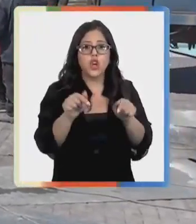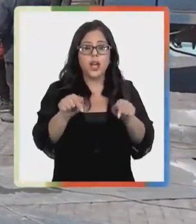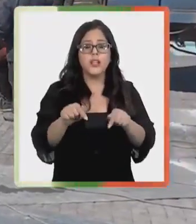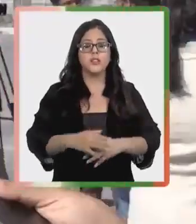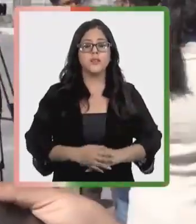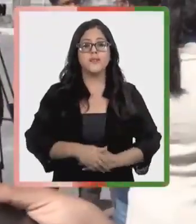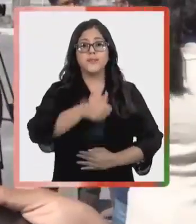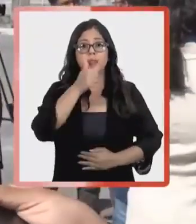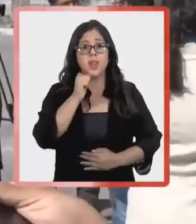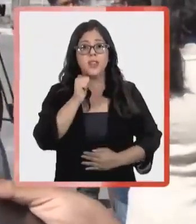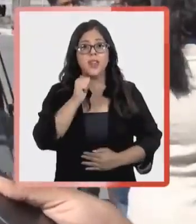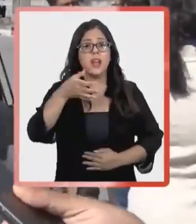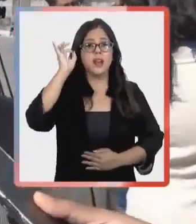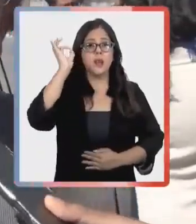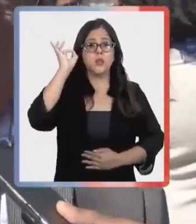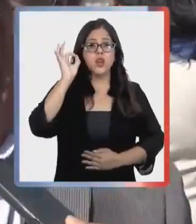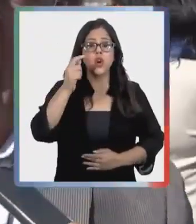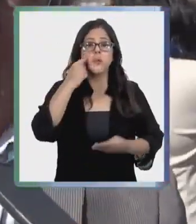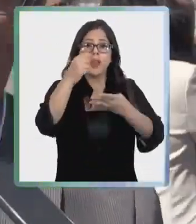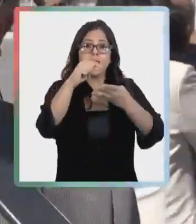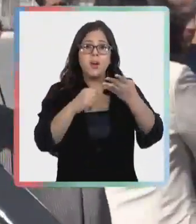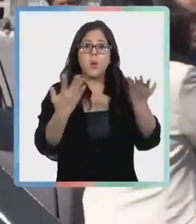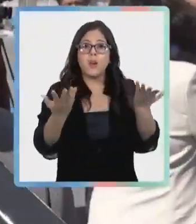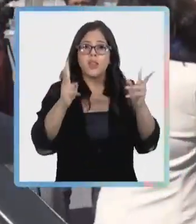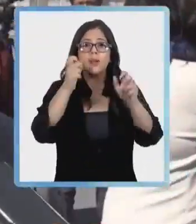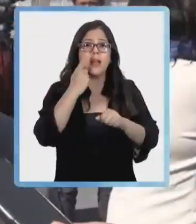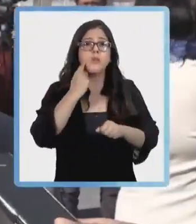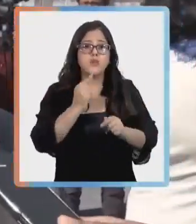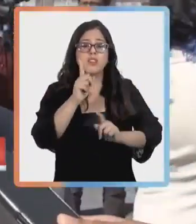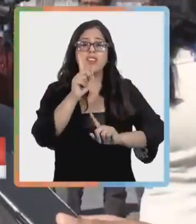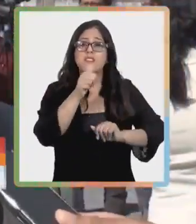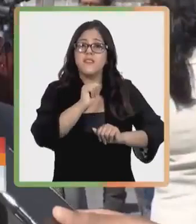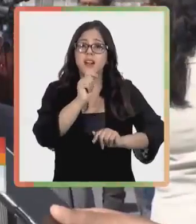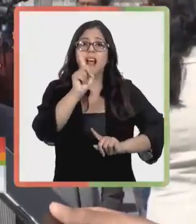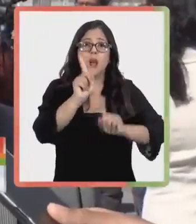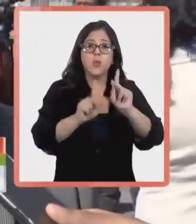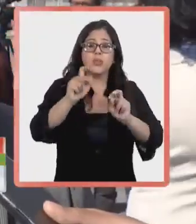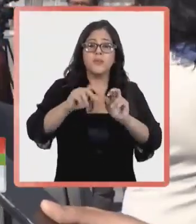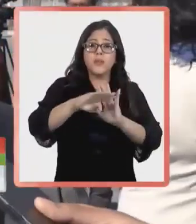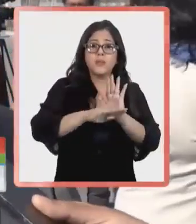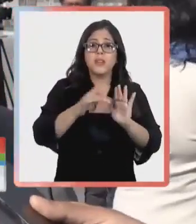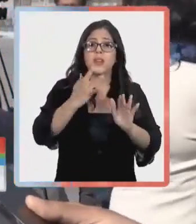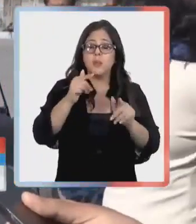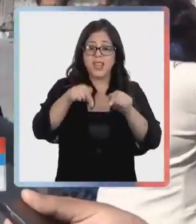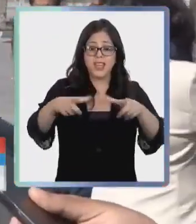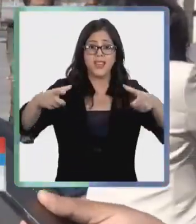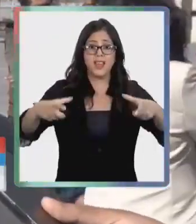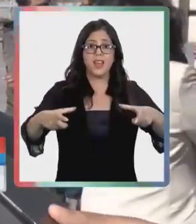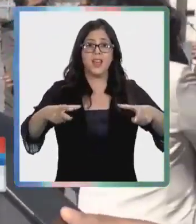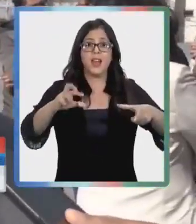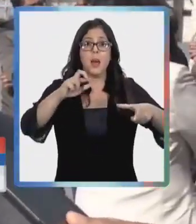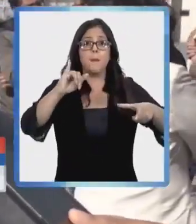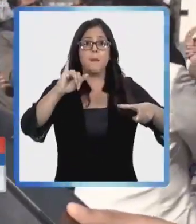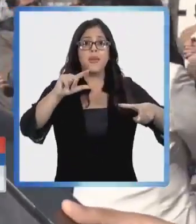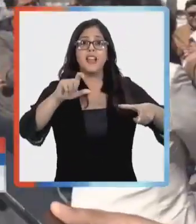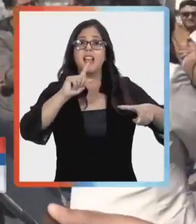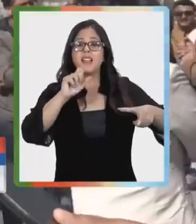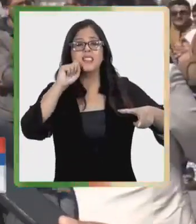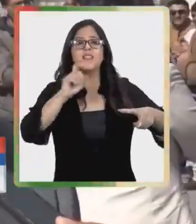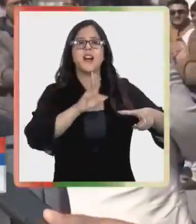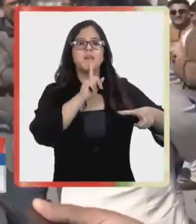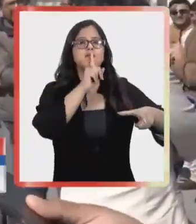espectáculo. Ayer tuvimos una reunión para ver cómo vamos a hacer las pruebas, nos faltan algunos temas de programa porque esta pileta es muy